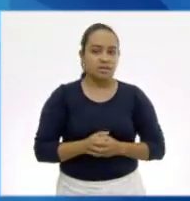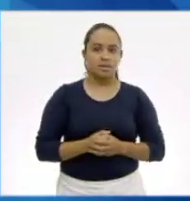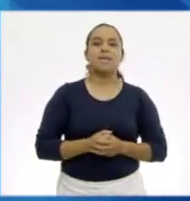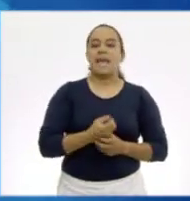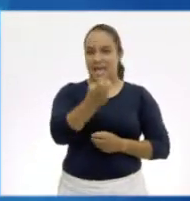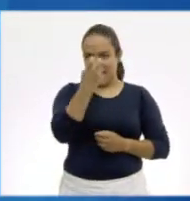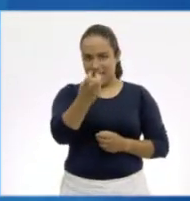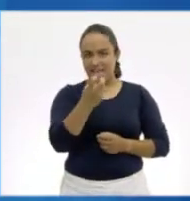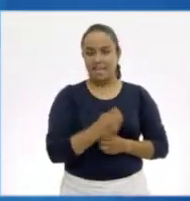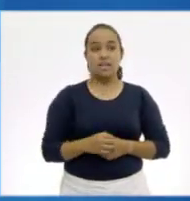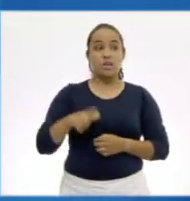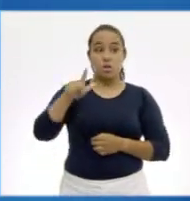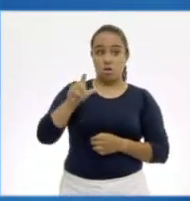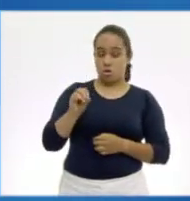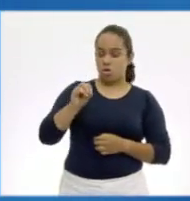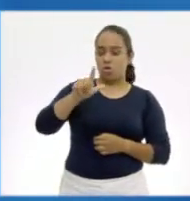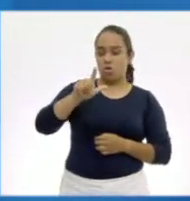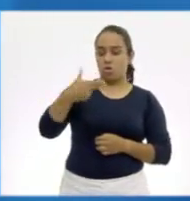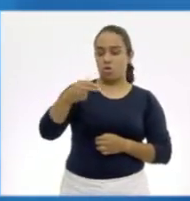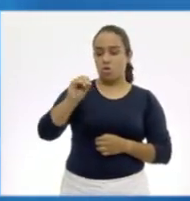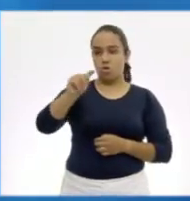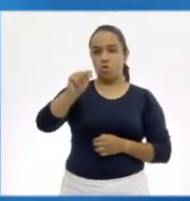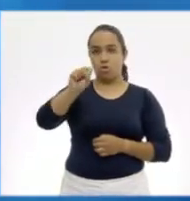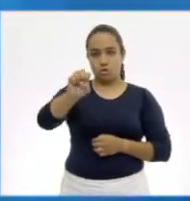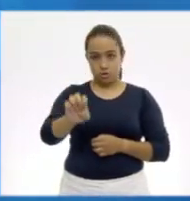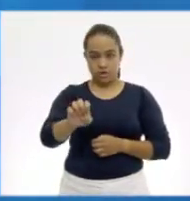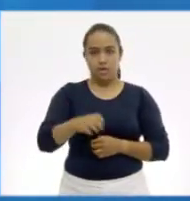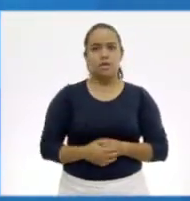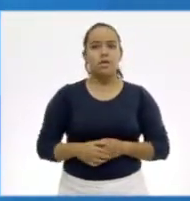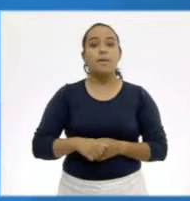Exacto. Eso. Lotse. Lotse. ¿Y cuál otra?